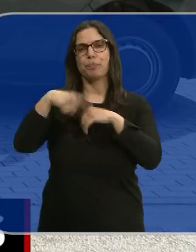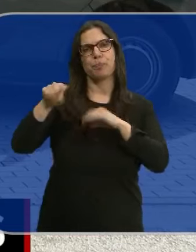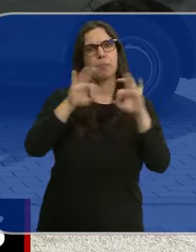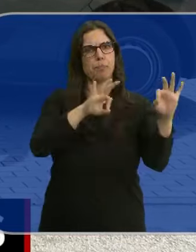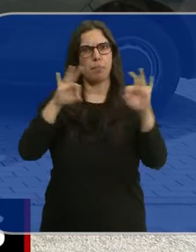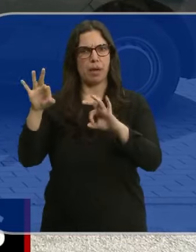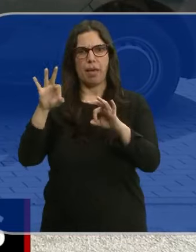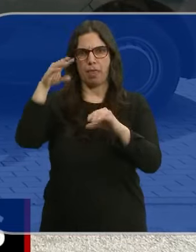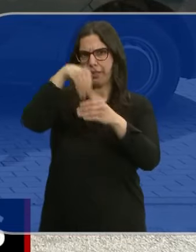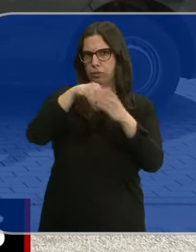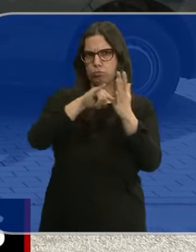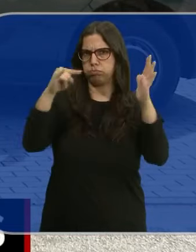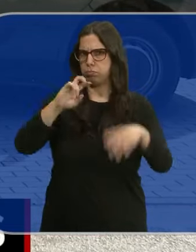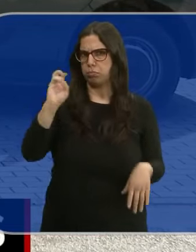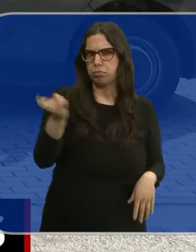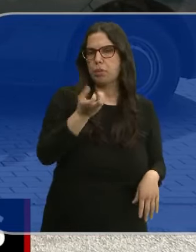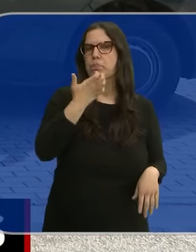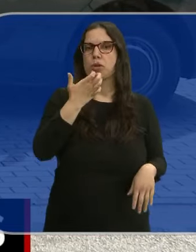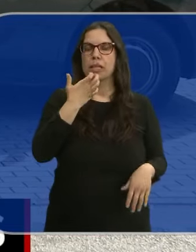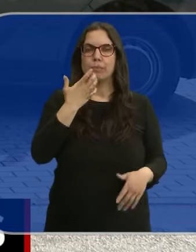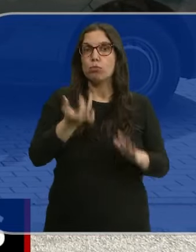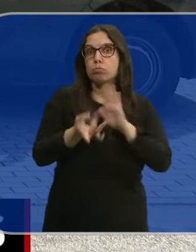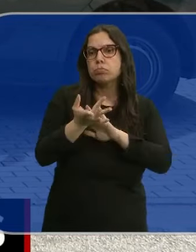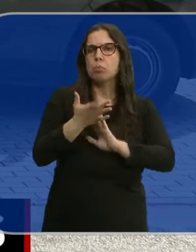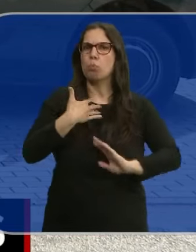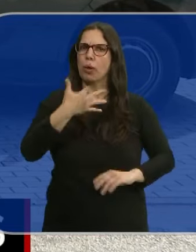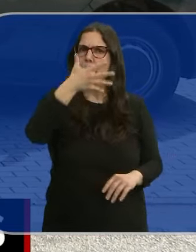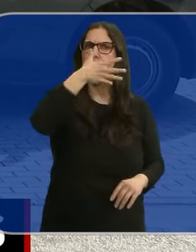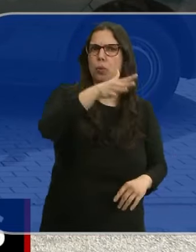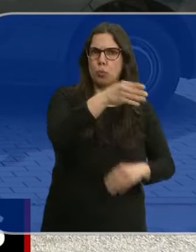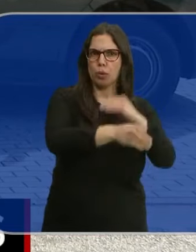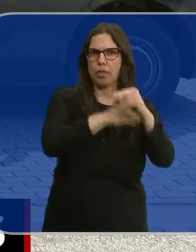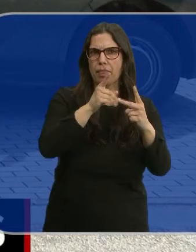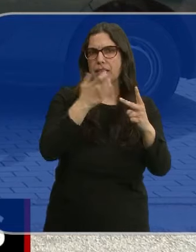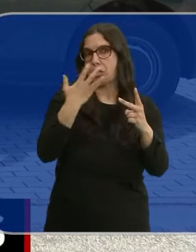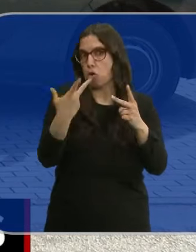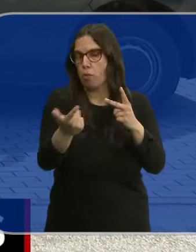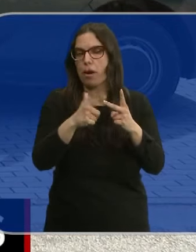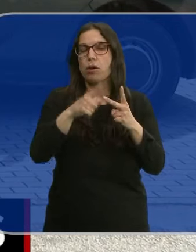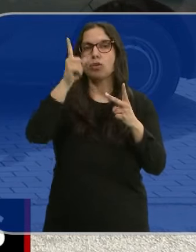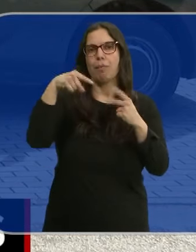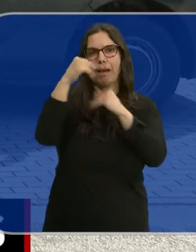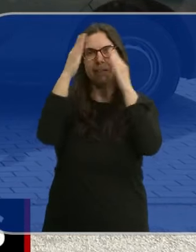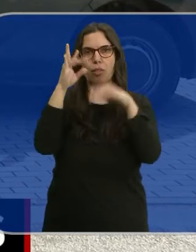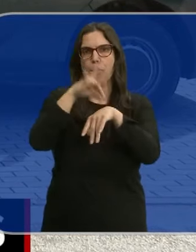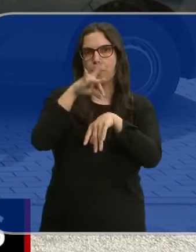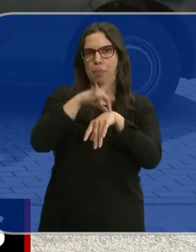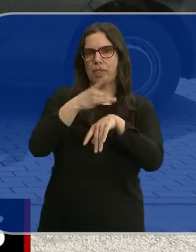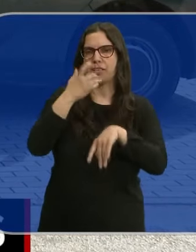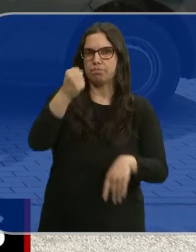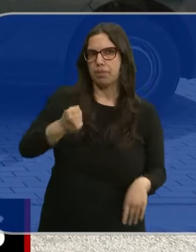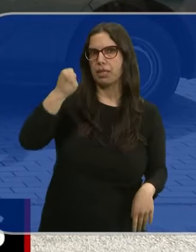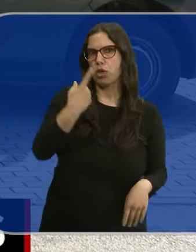preparadas tecnológicamente, por ejemplo, para presentar una denuncia por hurto o también para asistir médicamente a los